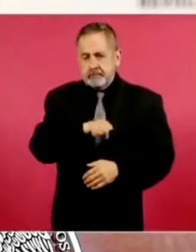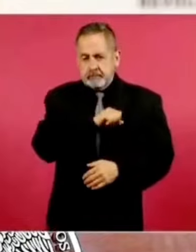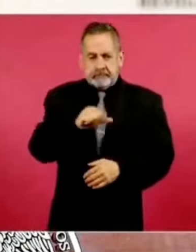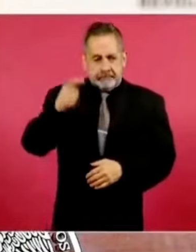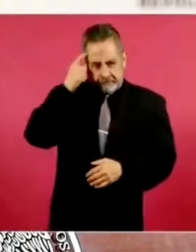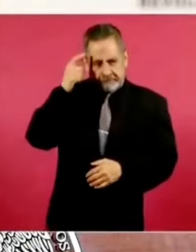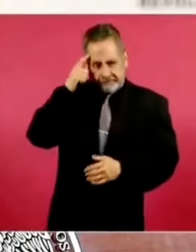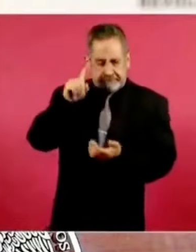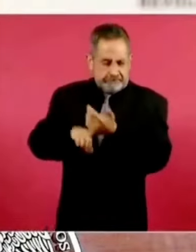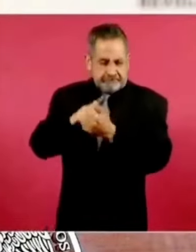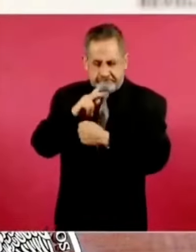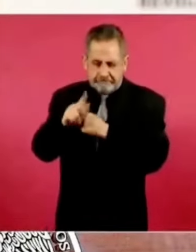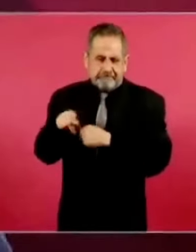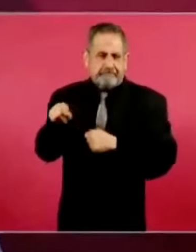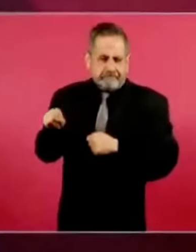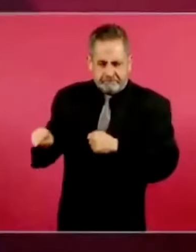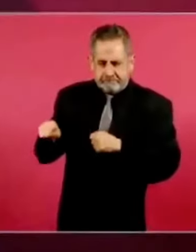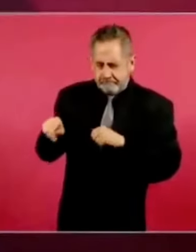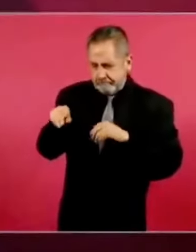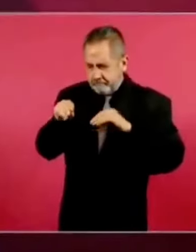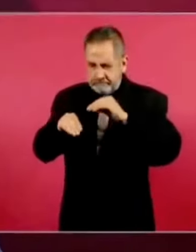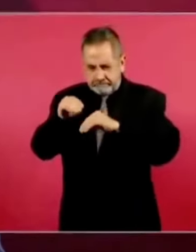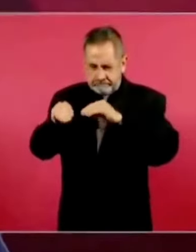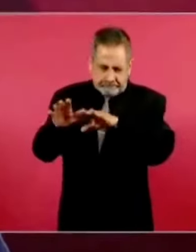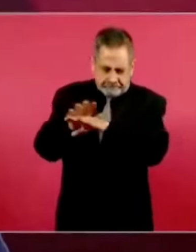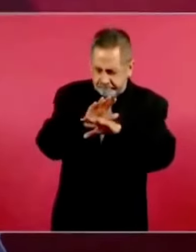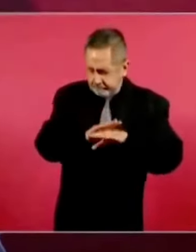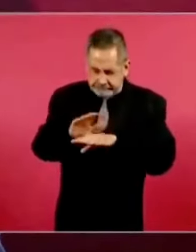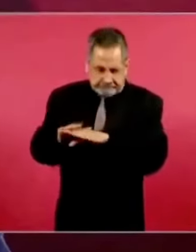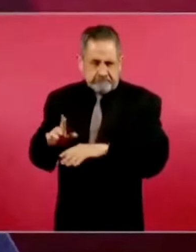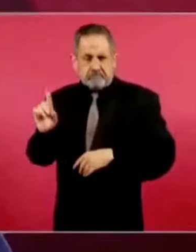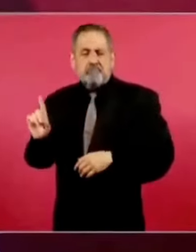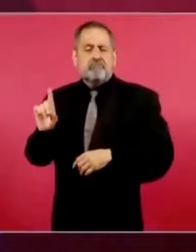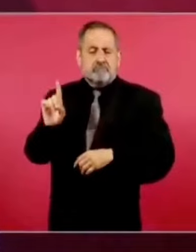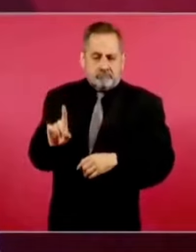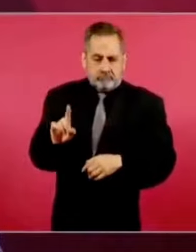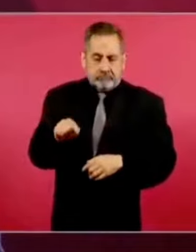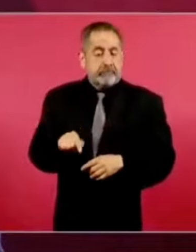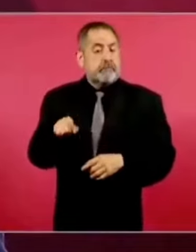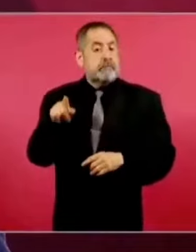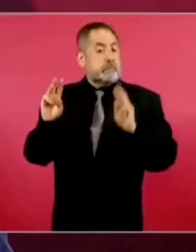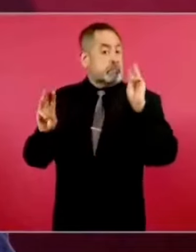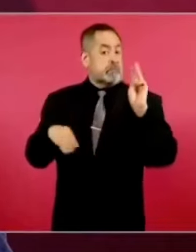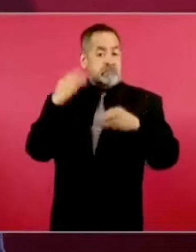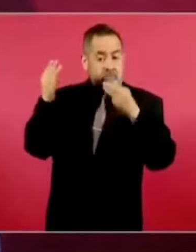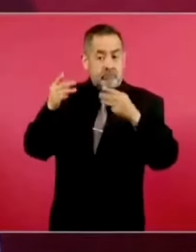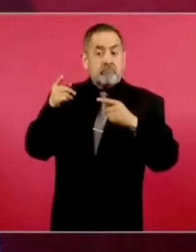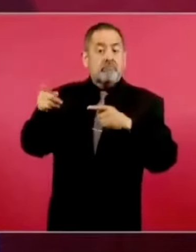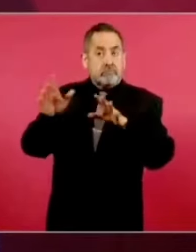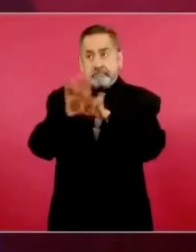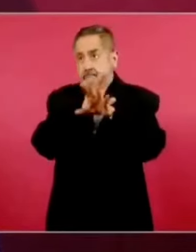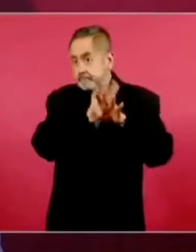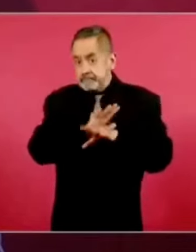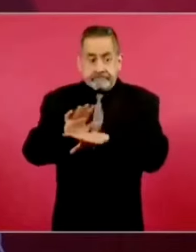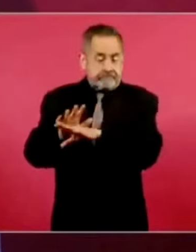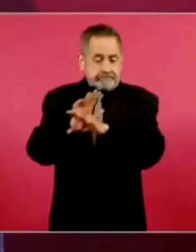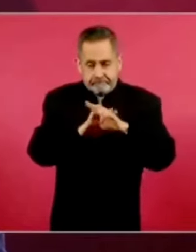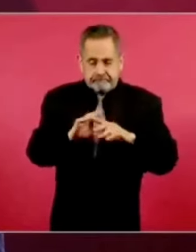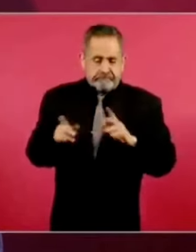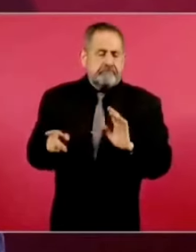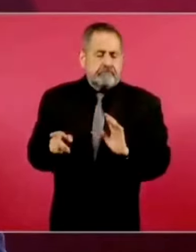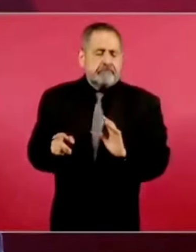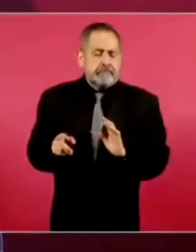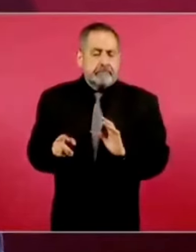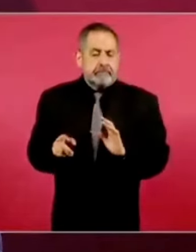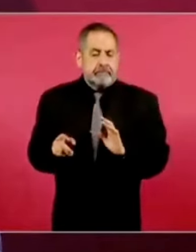país, después de una serie de reestructuraciones que son mundiales, que son importantes, como lo